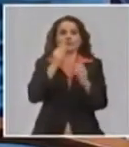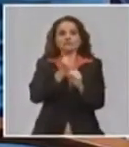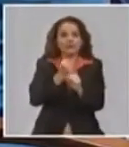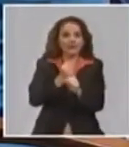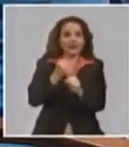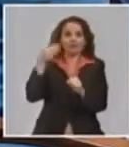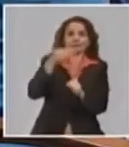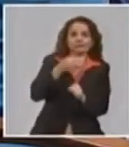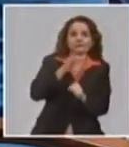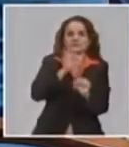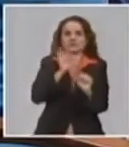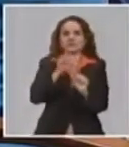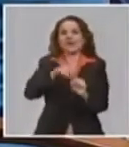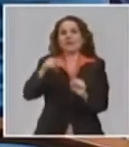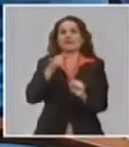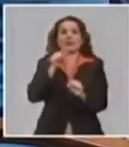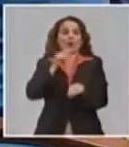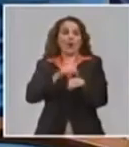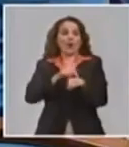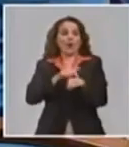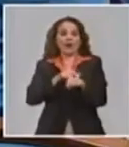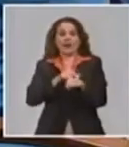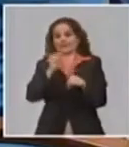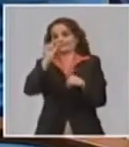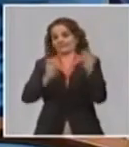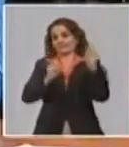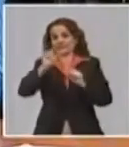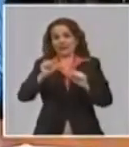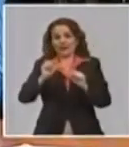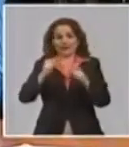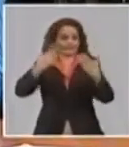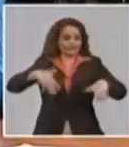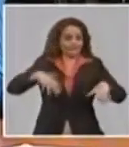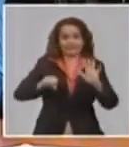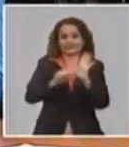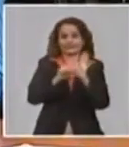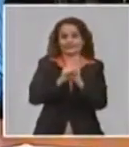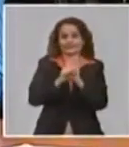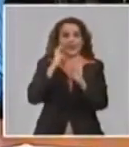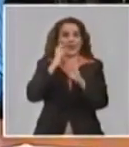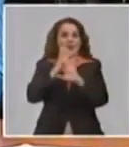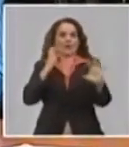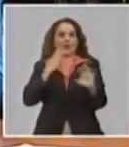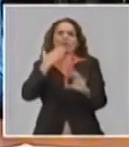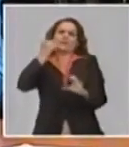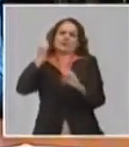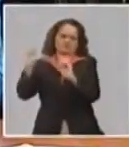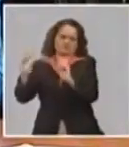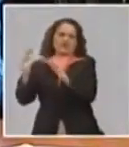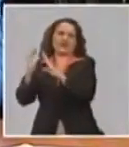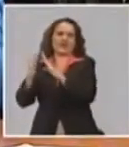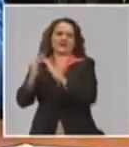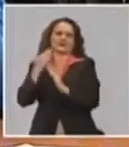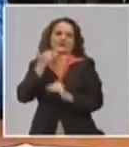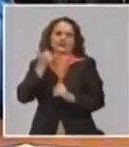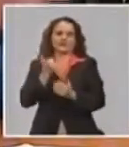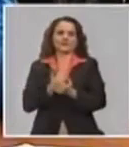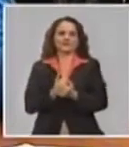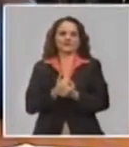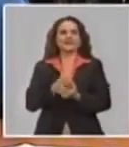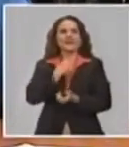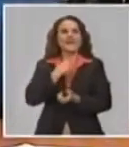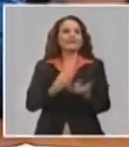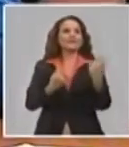en esos horarios picos del transporte también les da una presión. Y ahí, por ejemplo, los informáticos tienen la costumbre mucho de